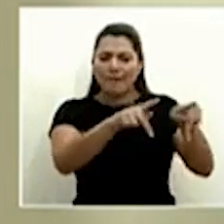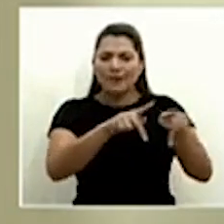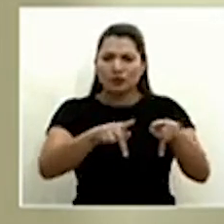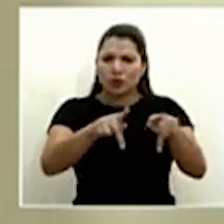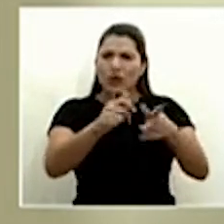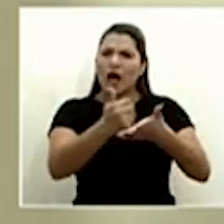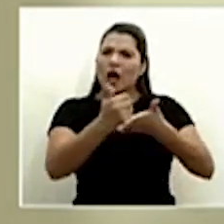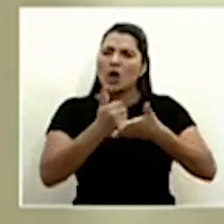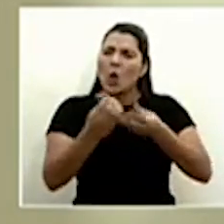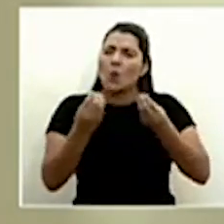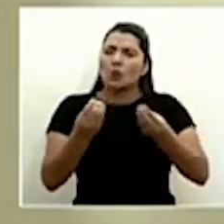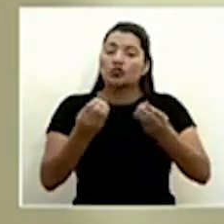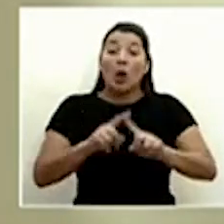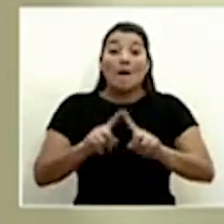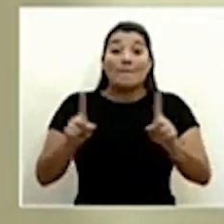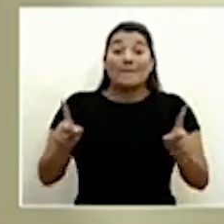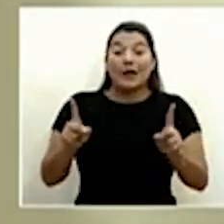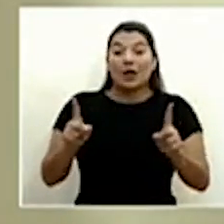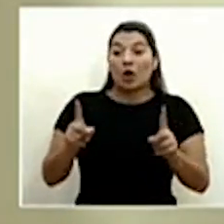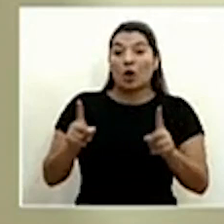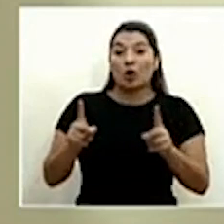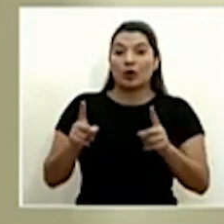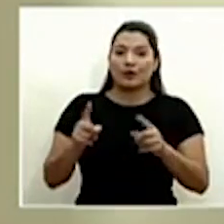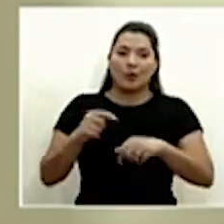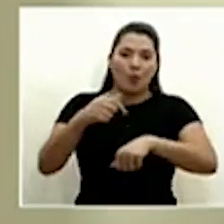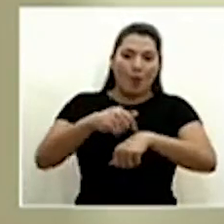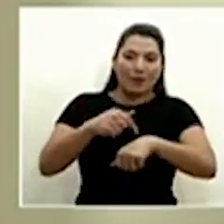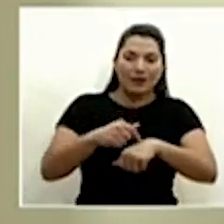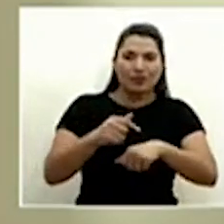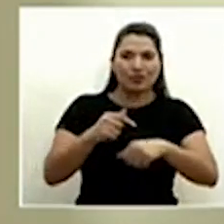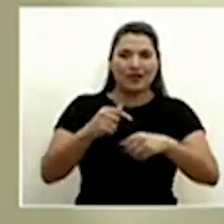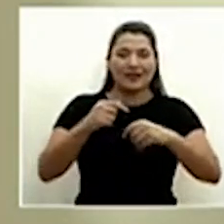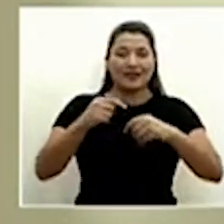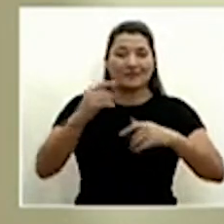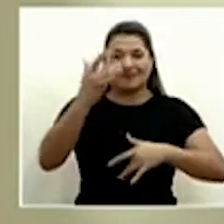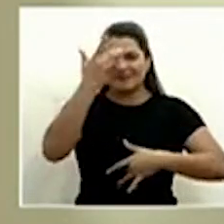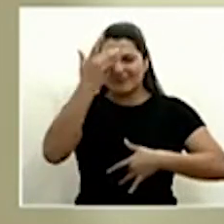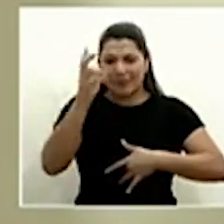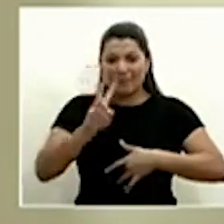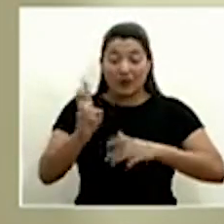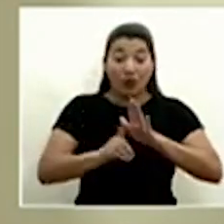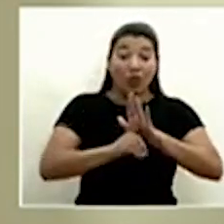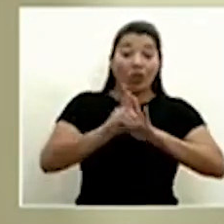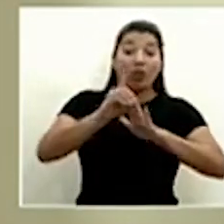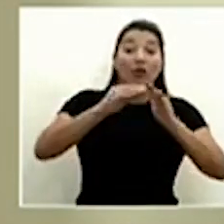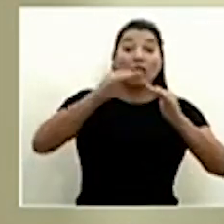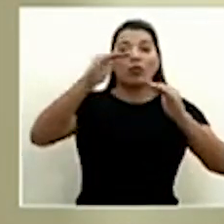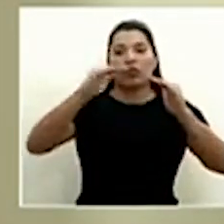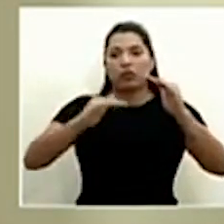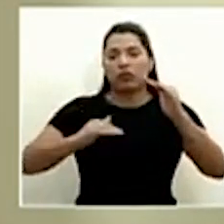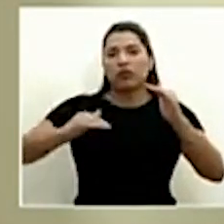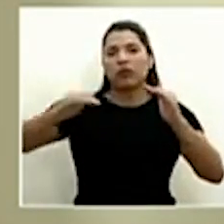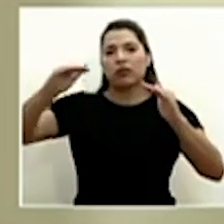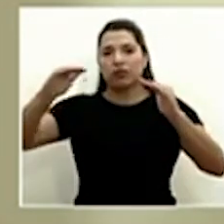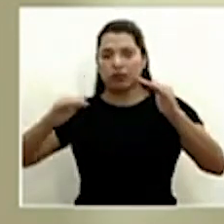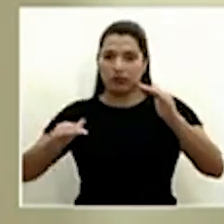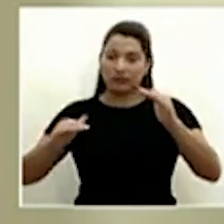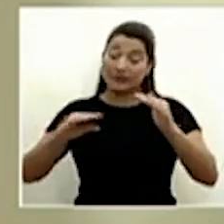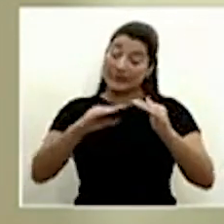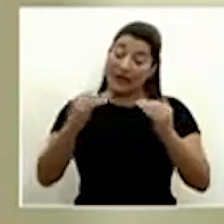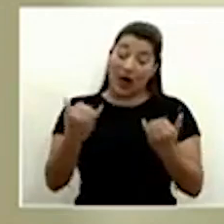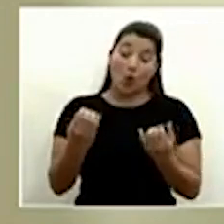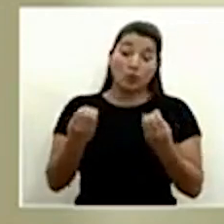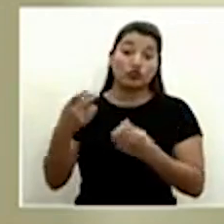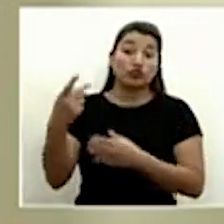epidemiológicos y los riesgos han ido variando en el transcurso de estos meses y en ese momento sí, pues es importante